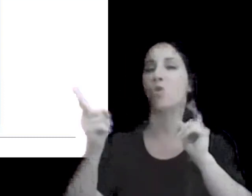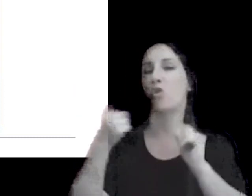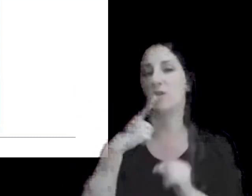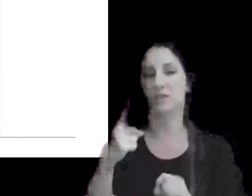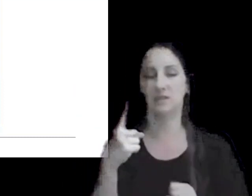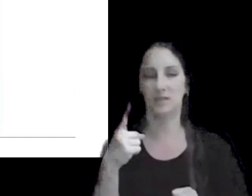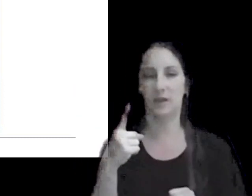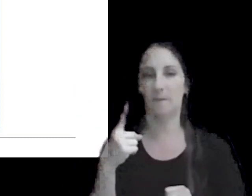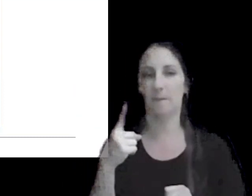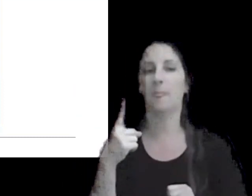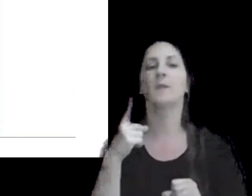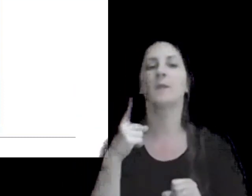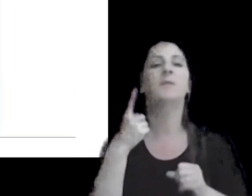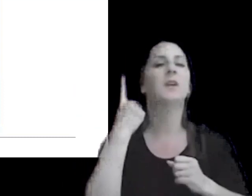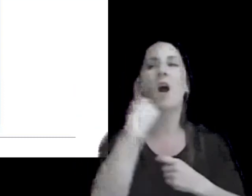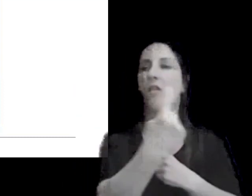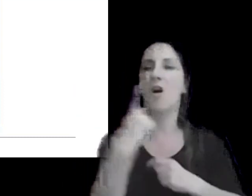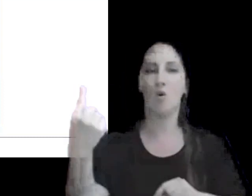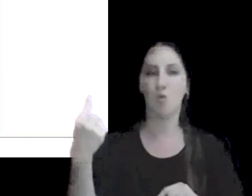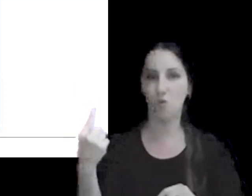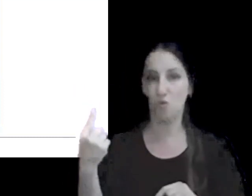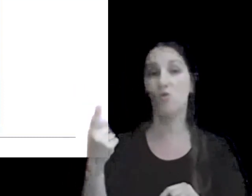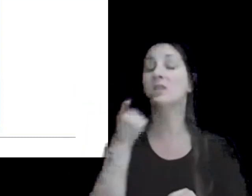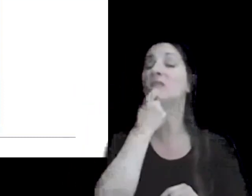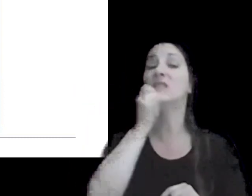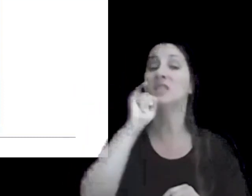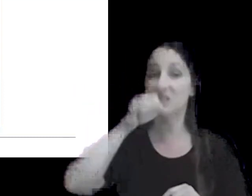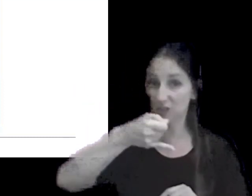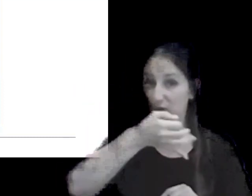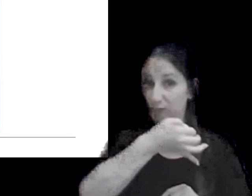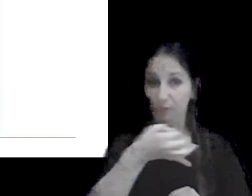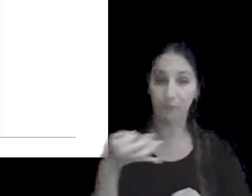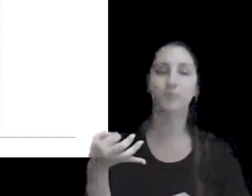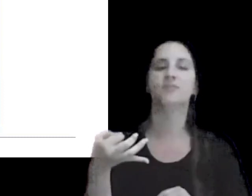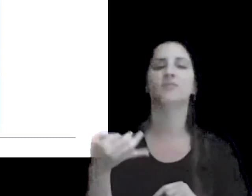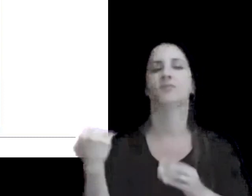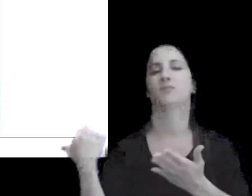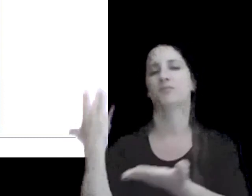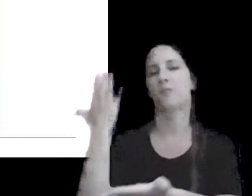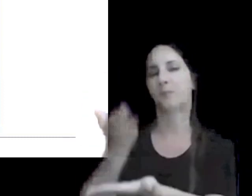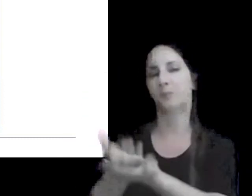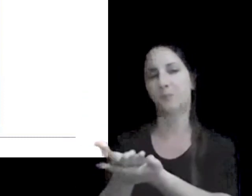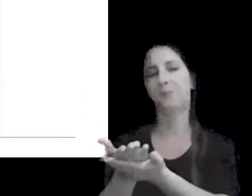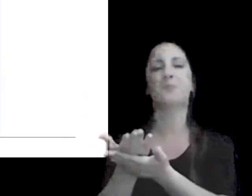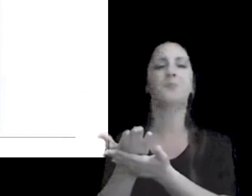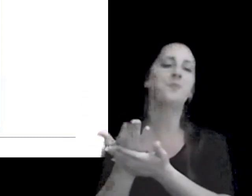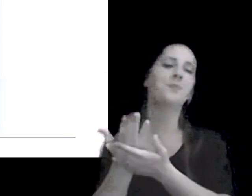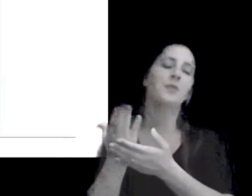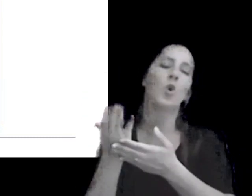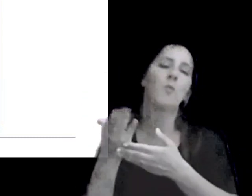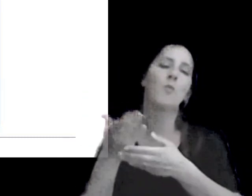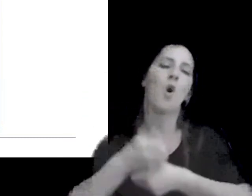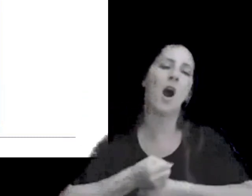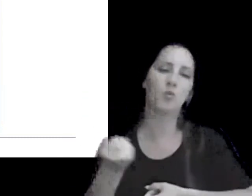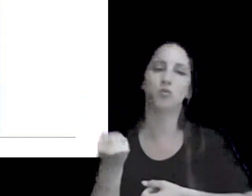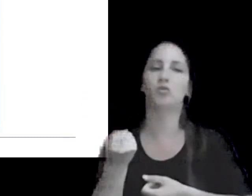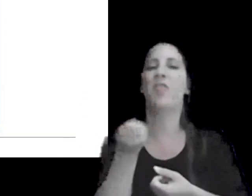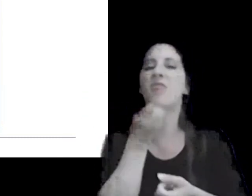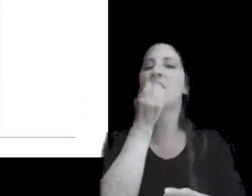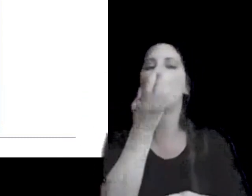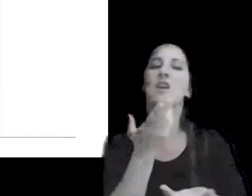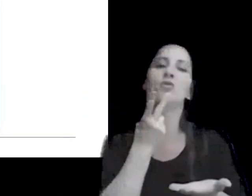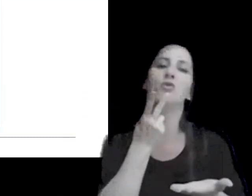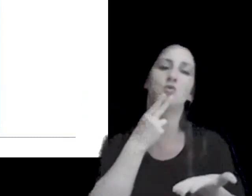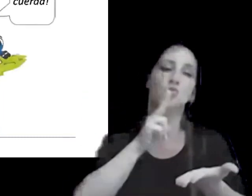partes independientes y en caso de corresponder la presentación de ajustes en la declaración del impuesto a las ganancias